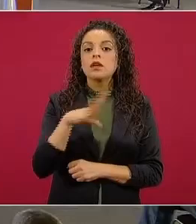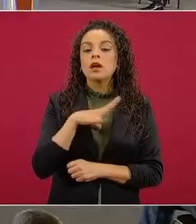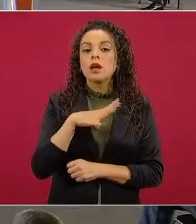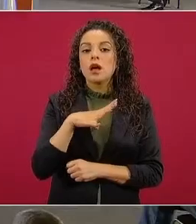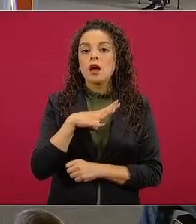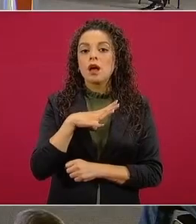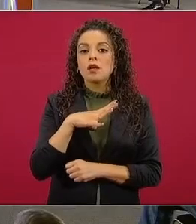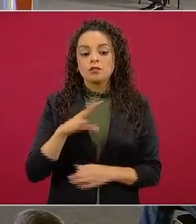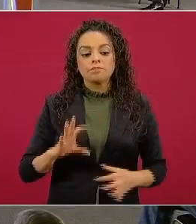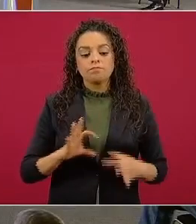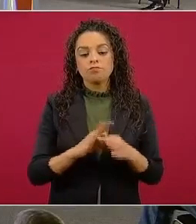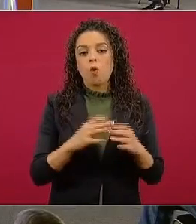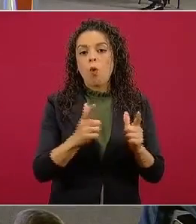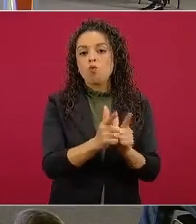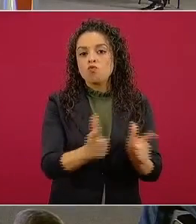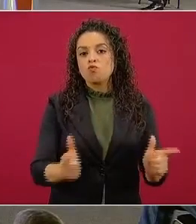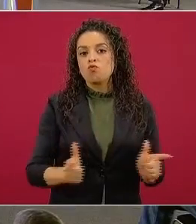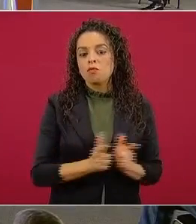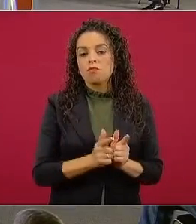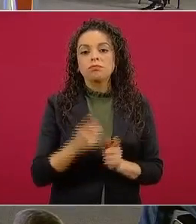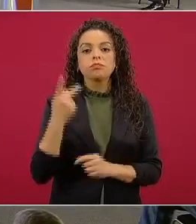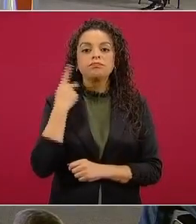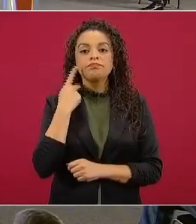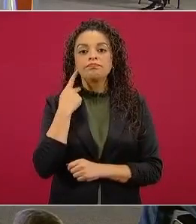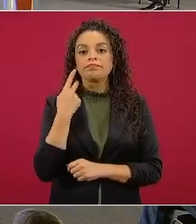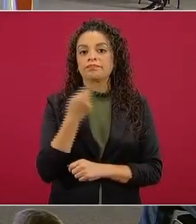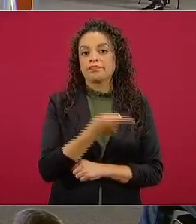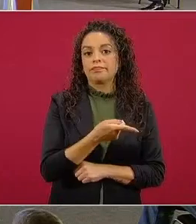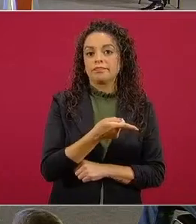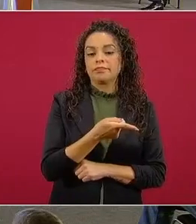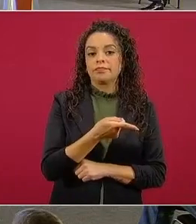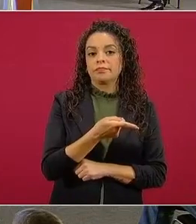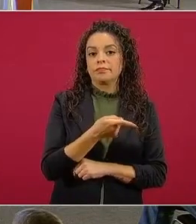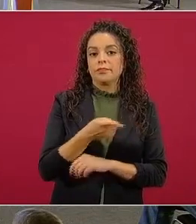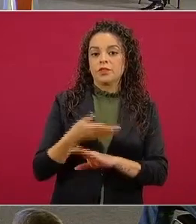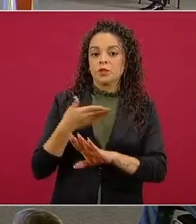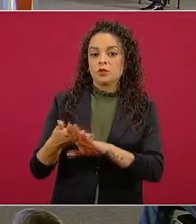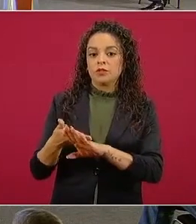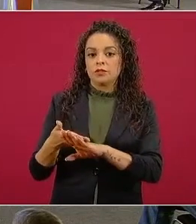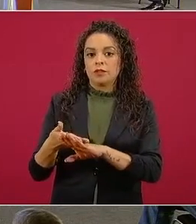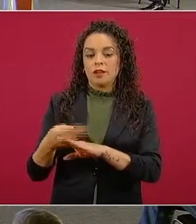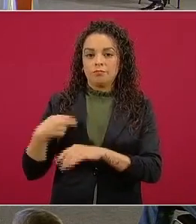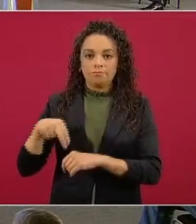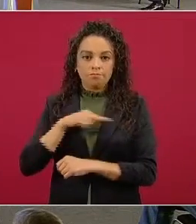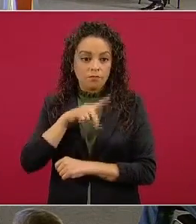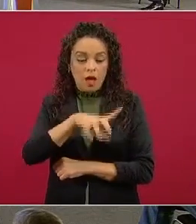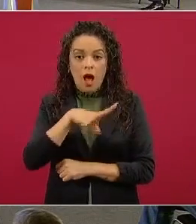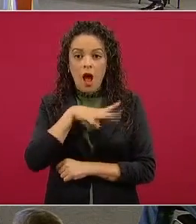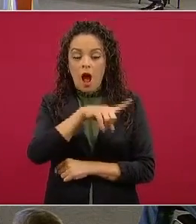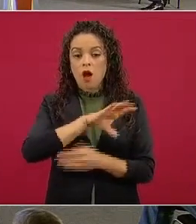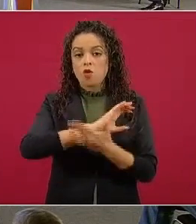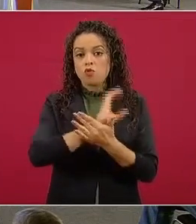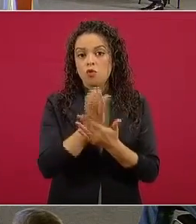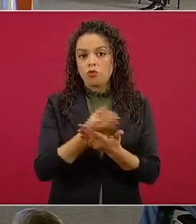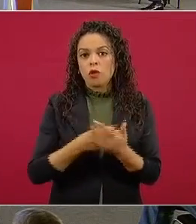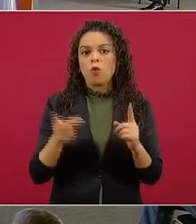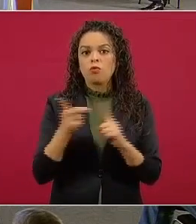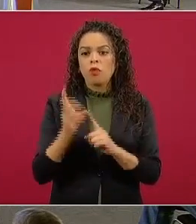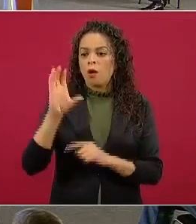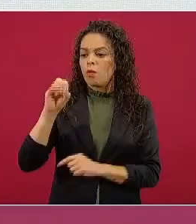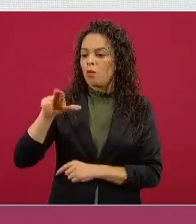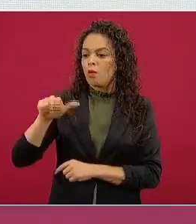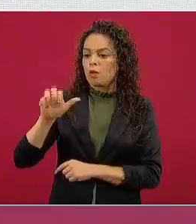grupo de interés creado a un partido de oposición tenía contrato en el CONACYT.